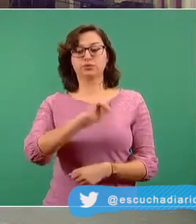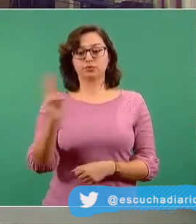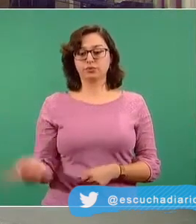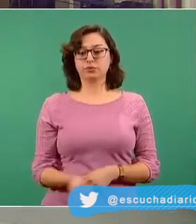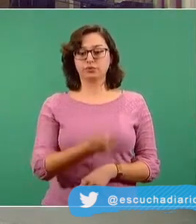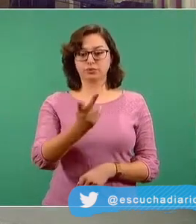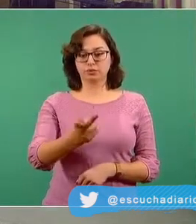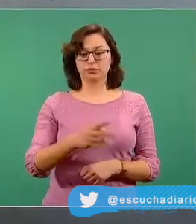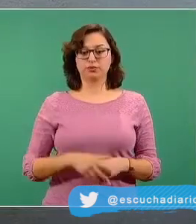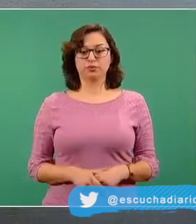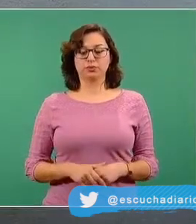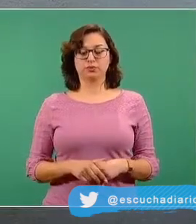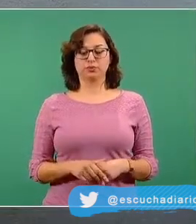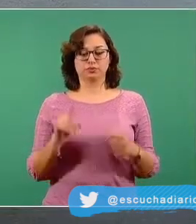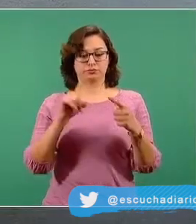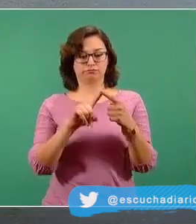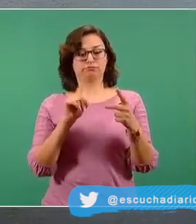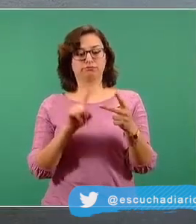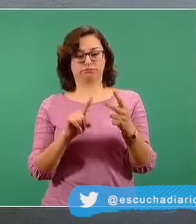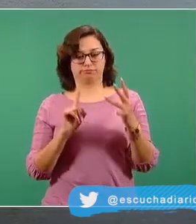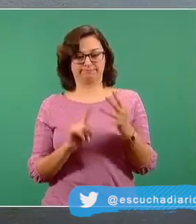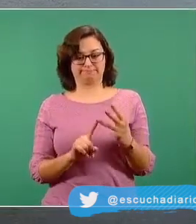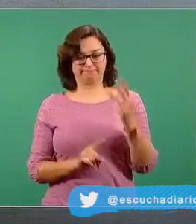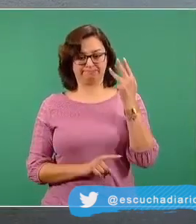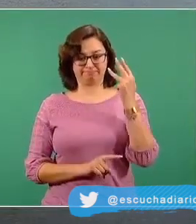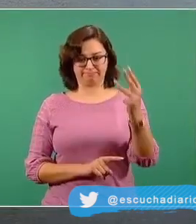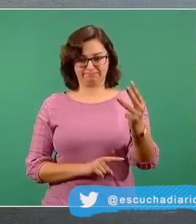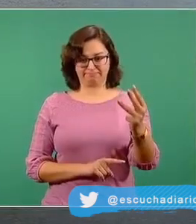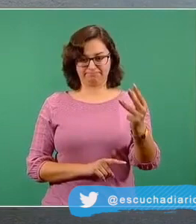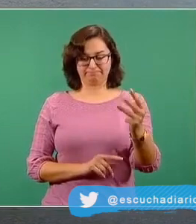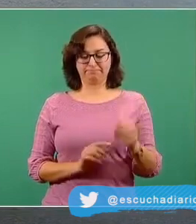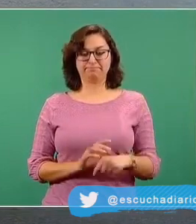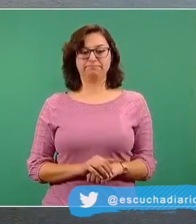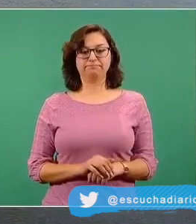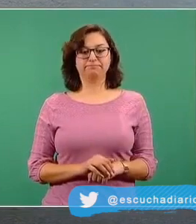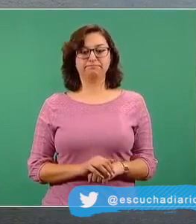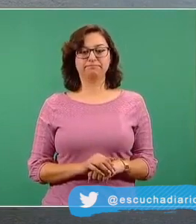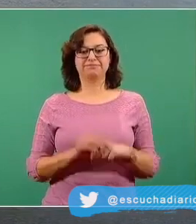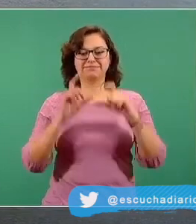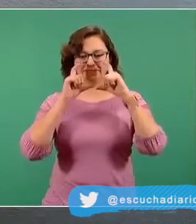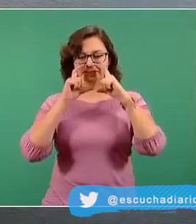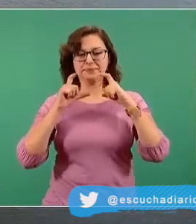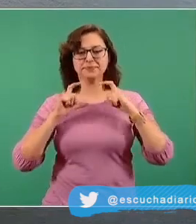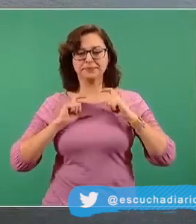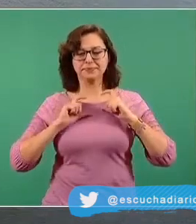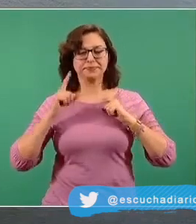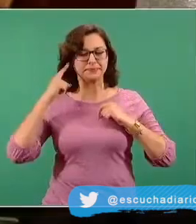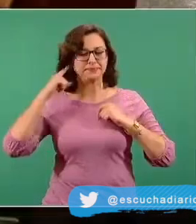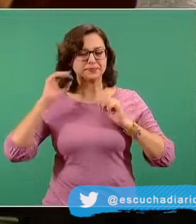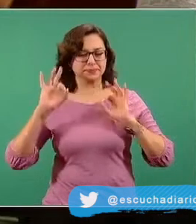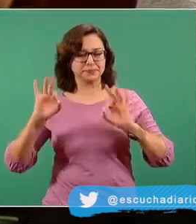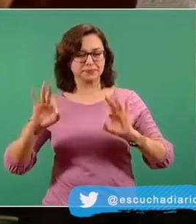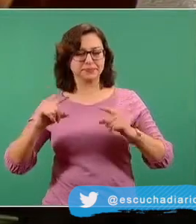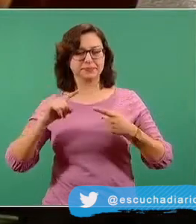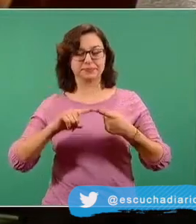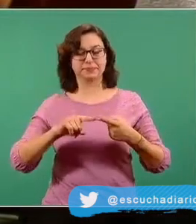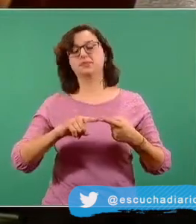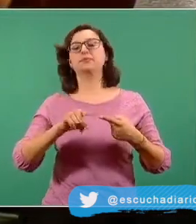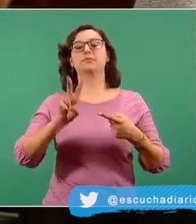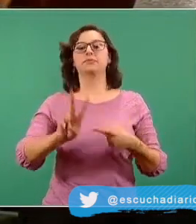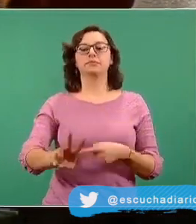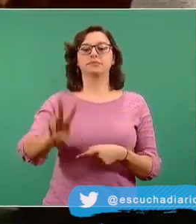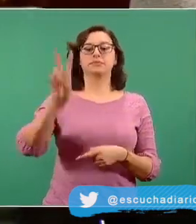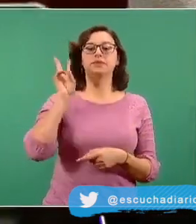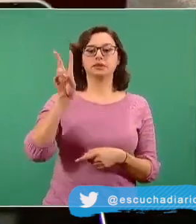Preguntarles, hacerles tres preguntas. Una tiene que ver, perdón, me voy a quitar de mí. Con lo sucedido el viernes pasado